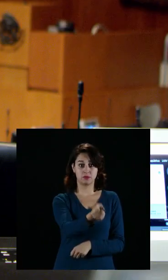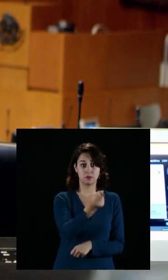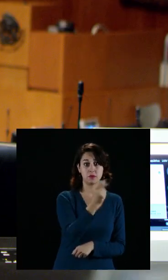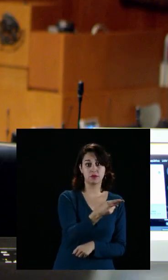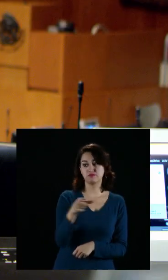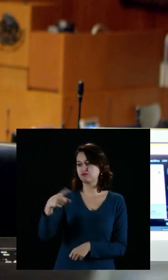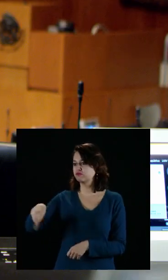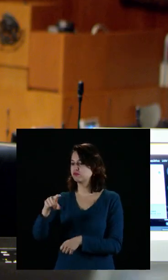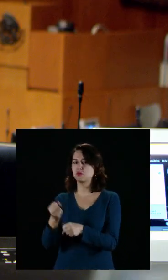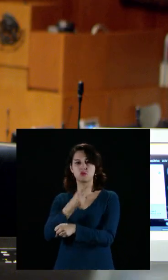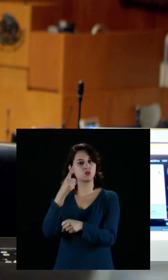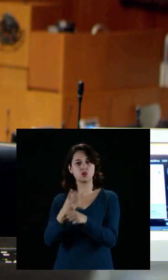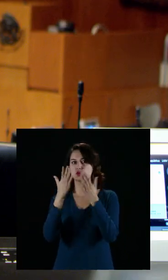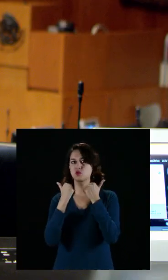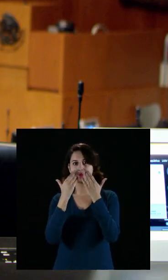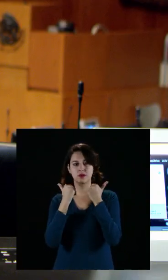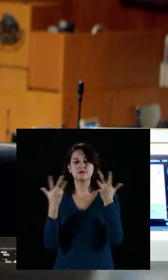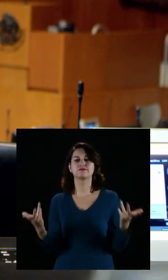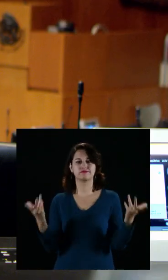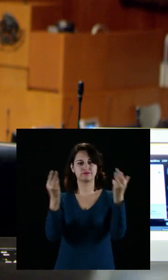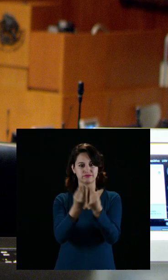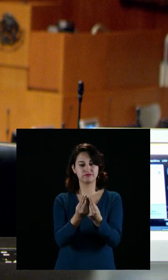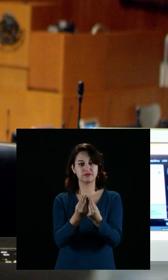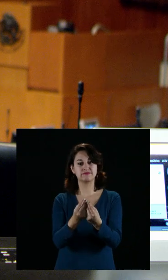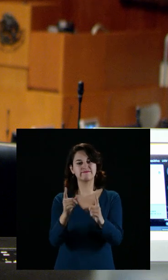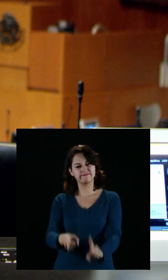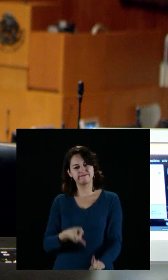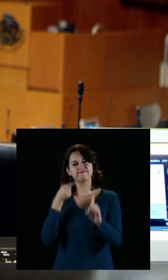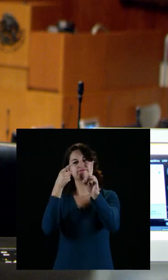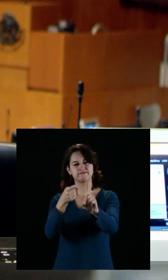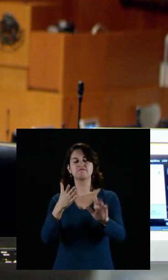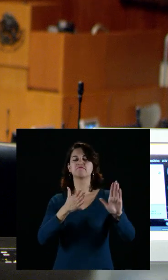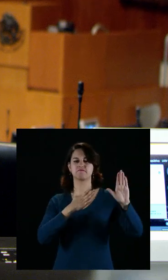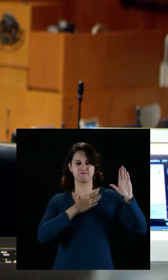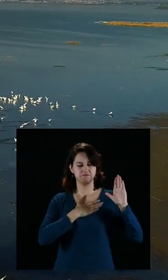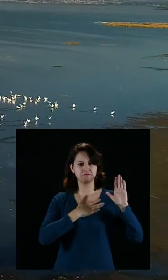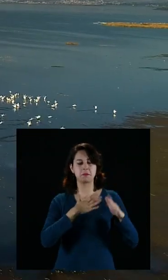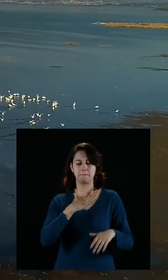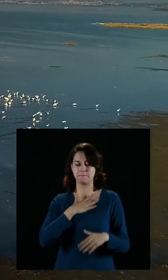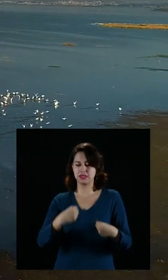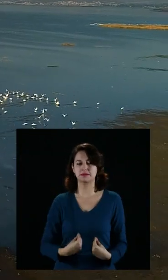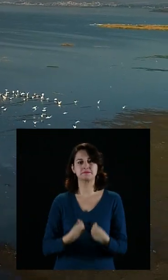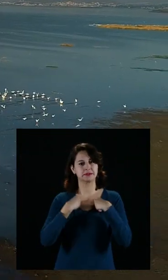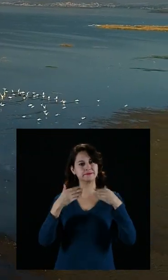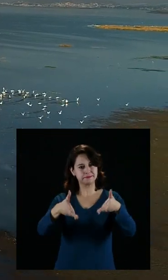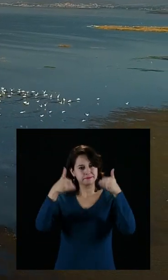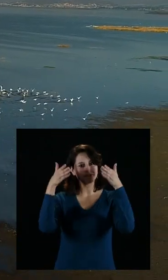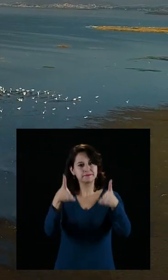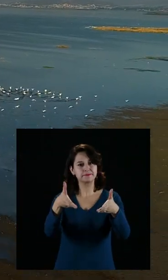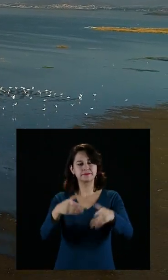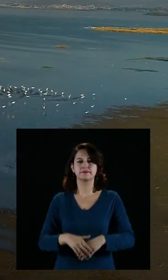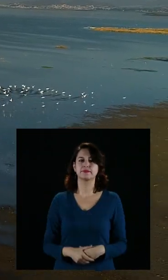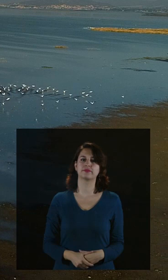y quienes no tienen oportunidades. A esa reconciliación me comprometo. En eso quiero